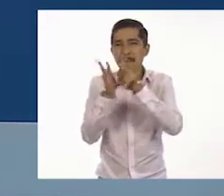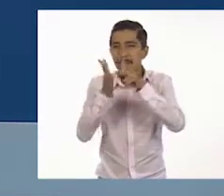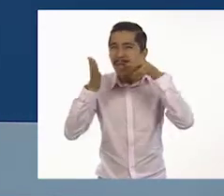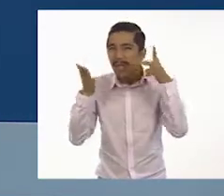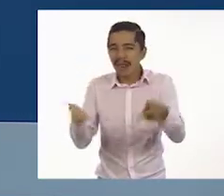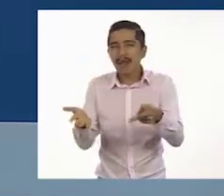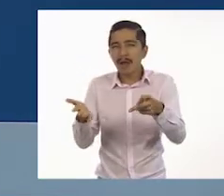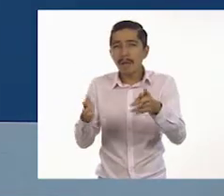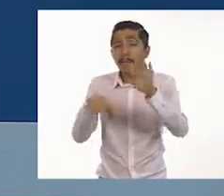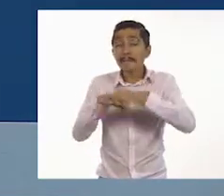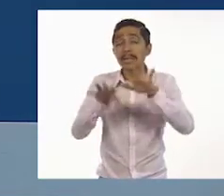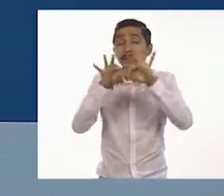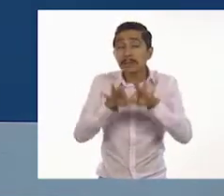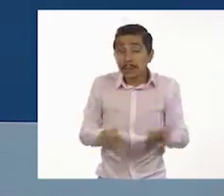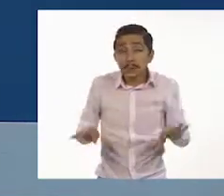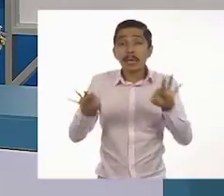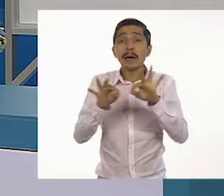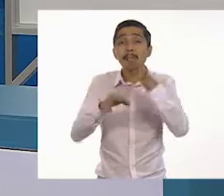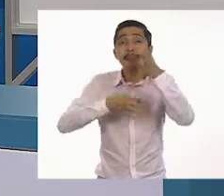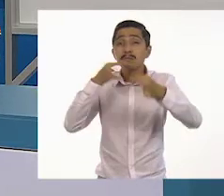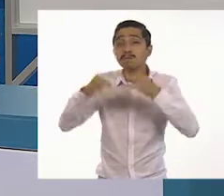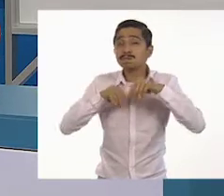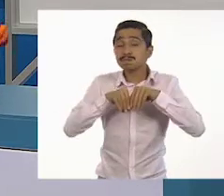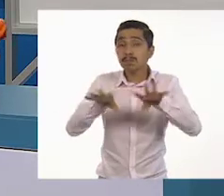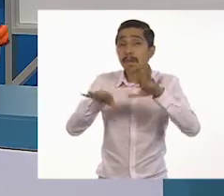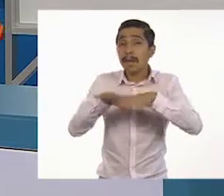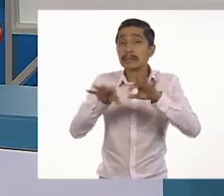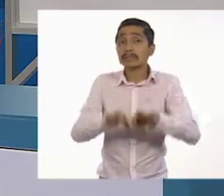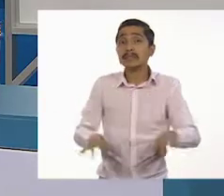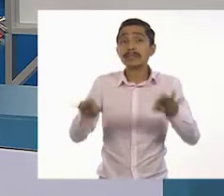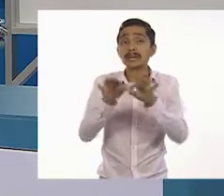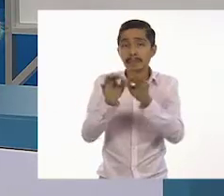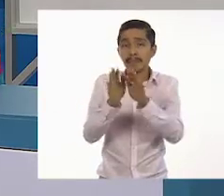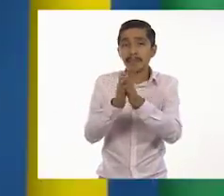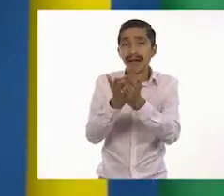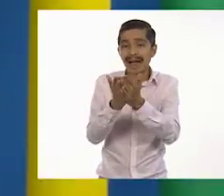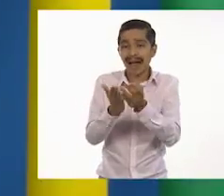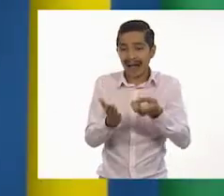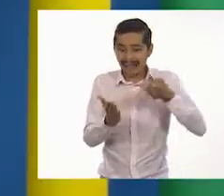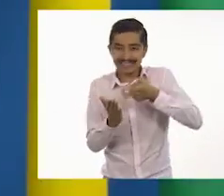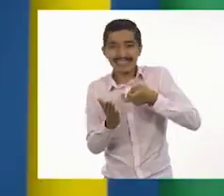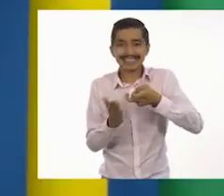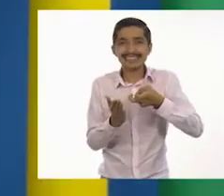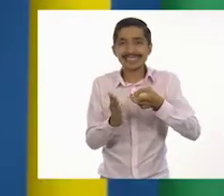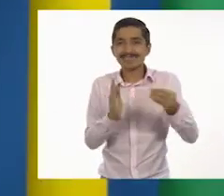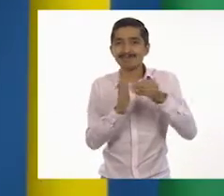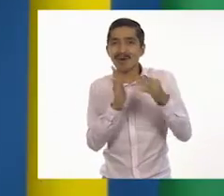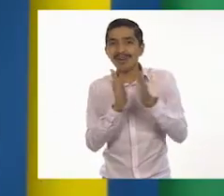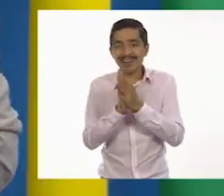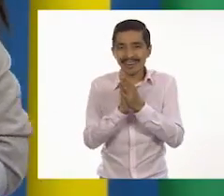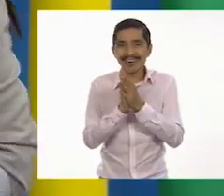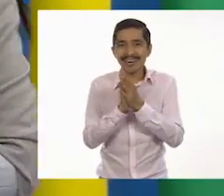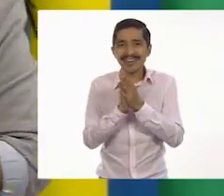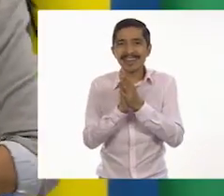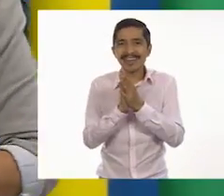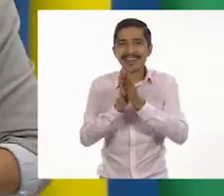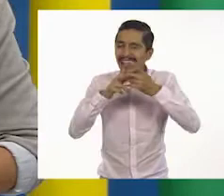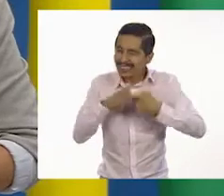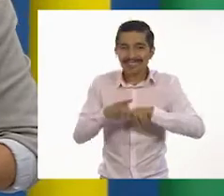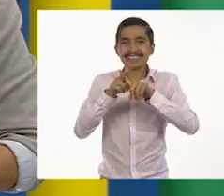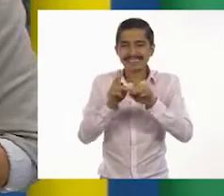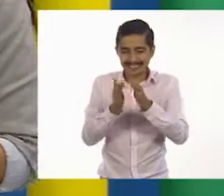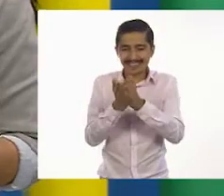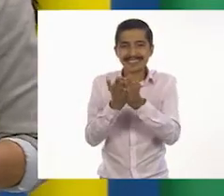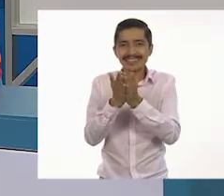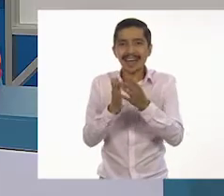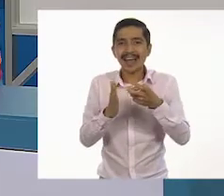importante al inicio. Creo que no te entiendo, Tom. No entendí muy bien. ¿Me podrían volver a explicar, por favor? Sí,